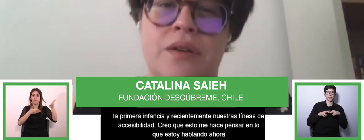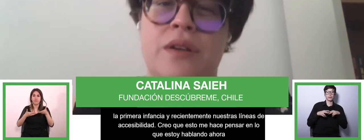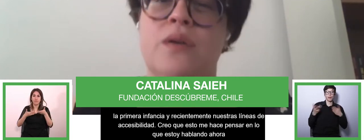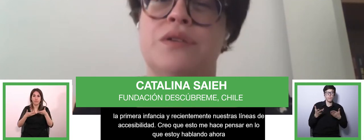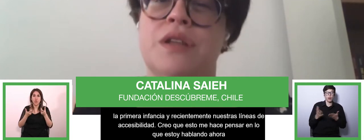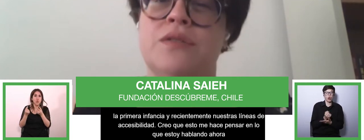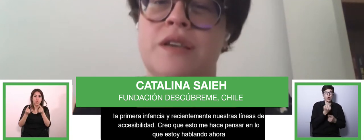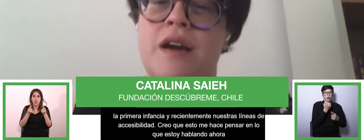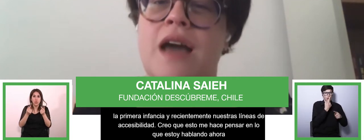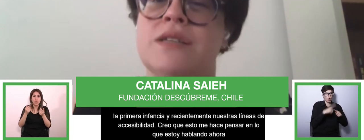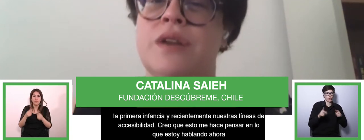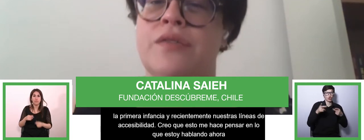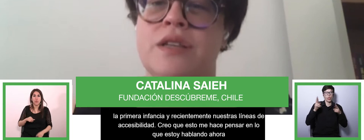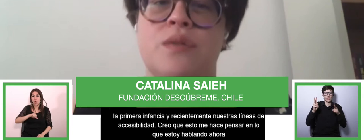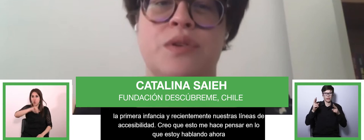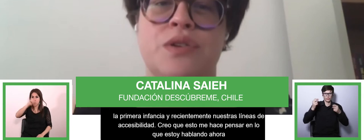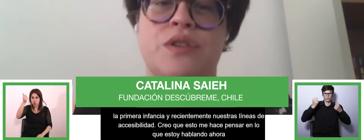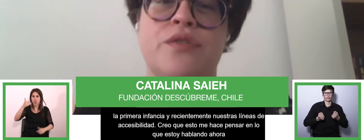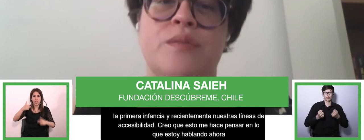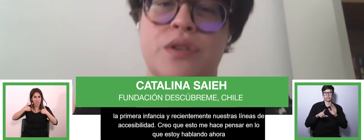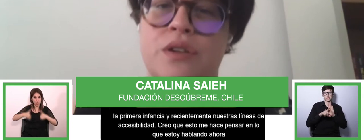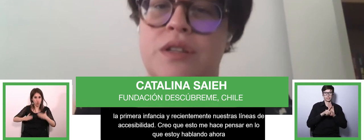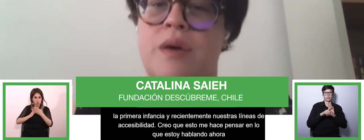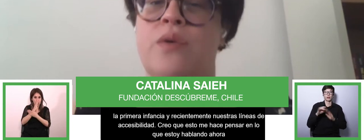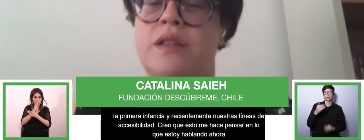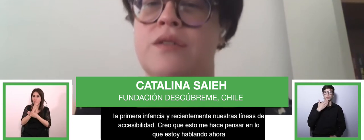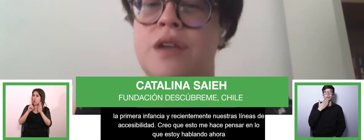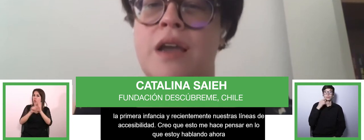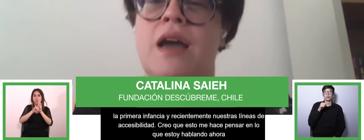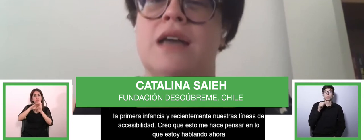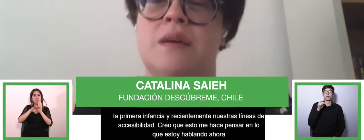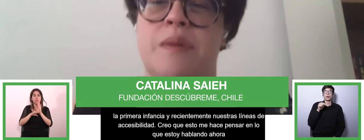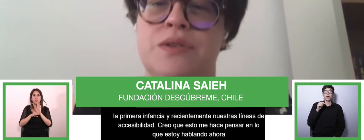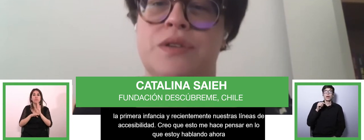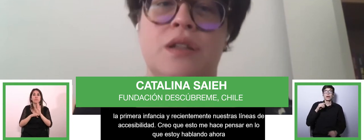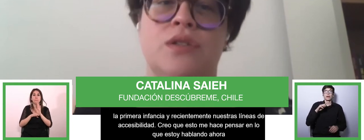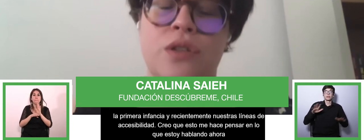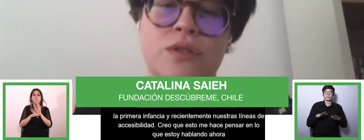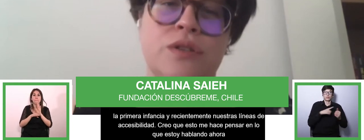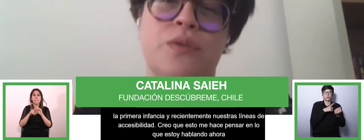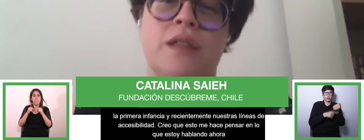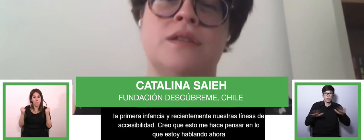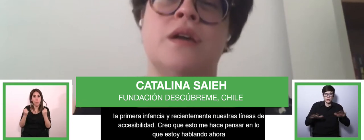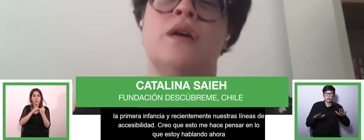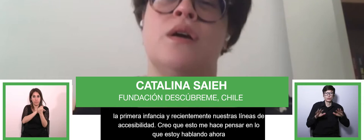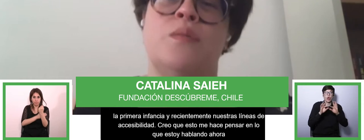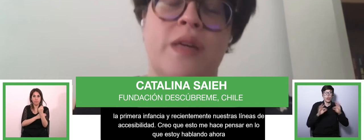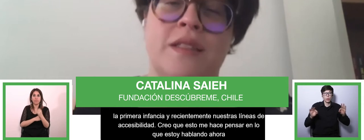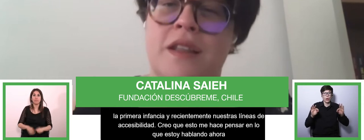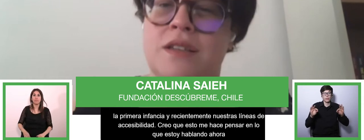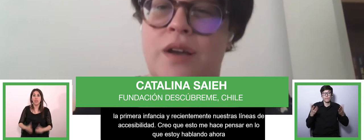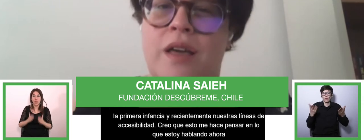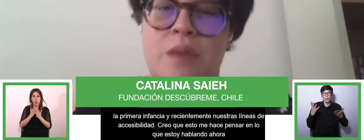En este marco, la educación inclusiva hace referencia a un proceso de transformación de los sistemas educativos hacia espacios en que todos los estudiantes